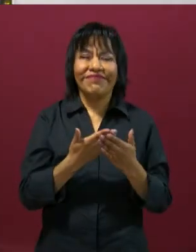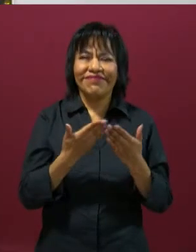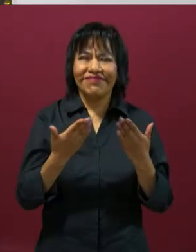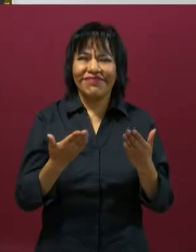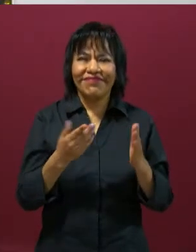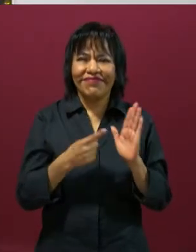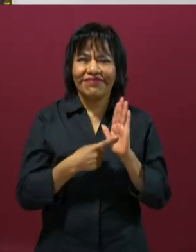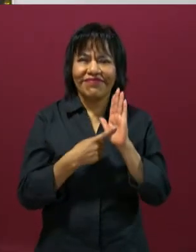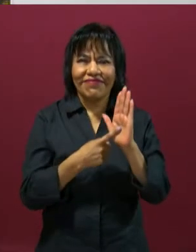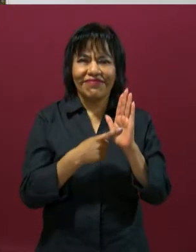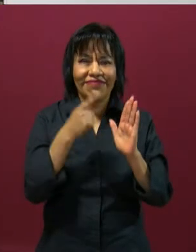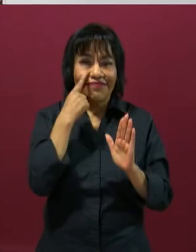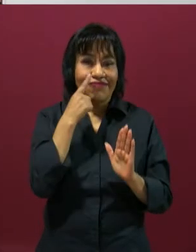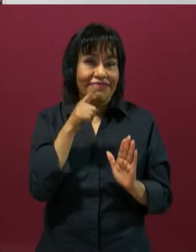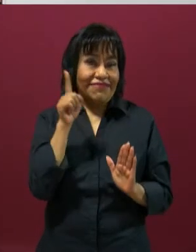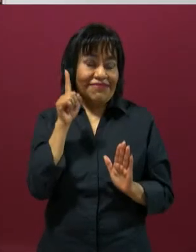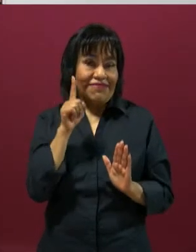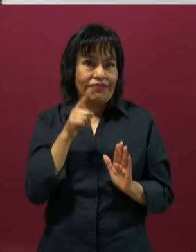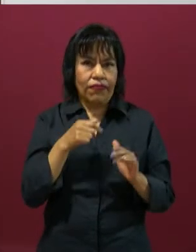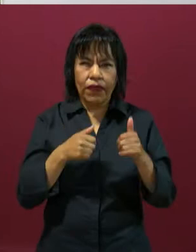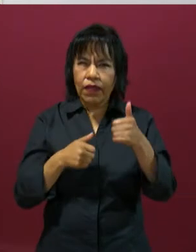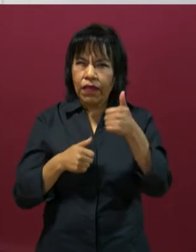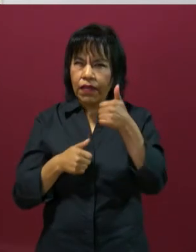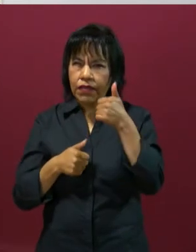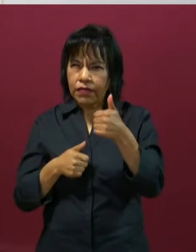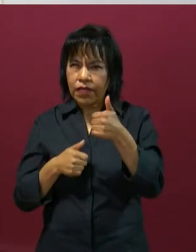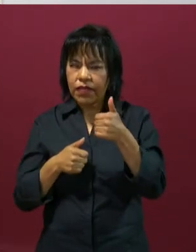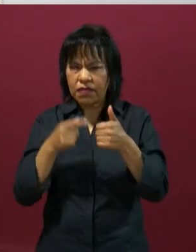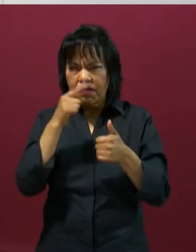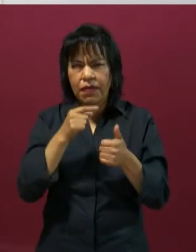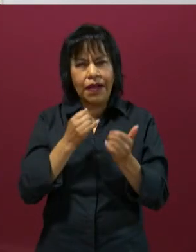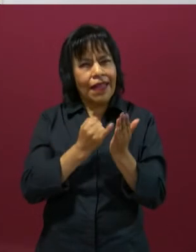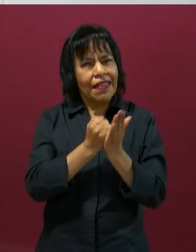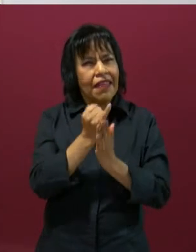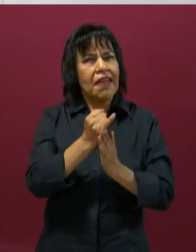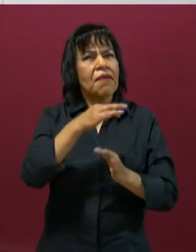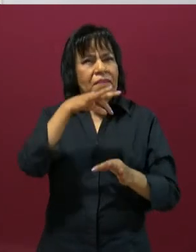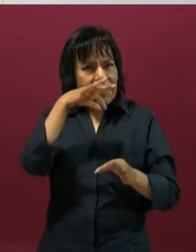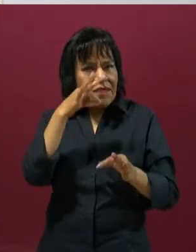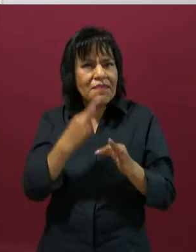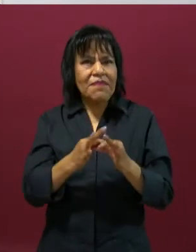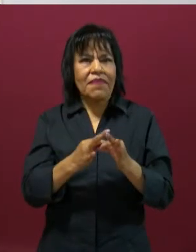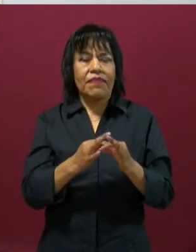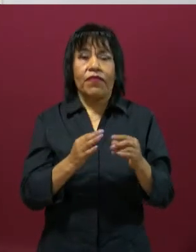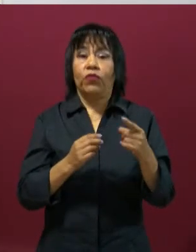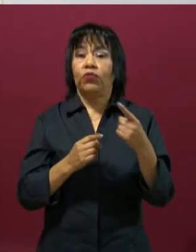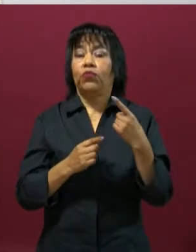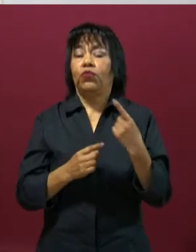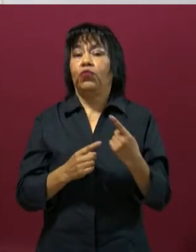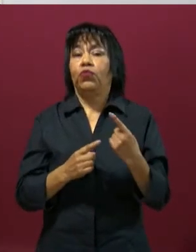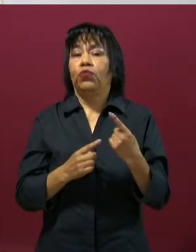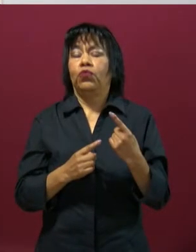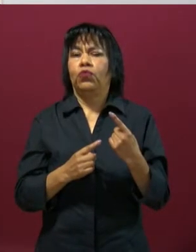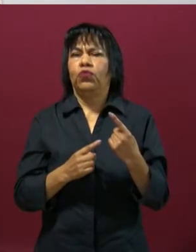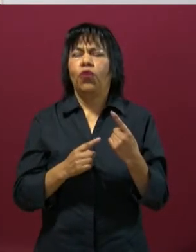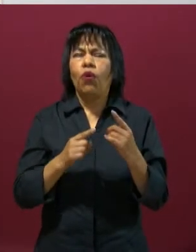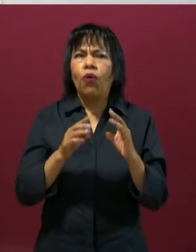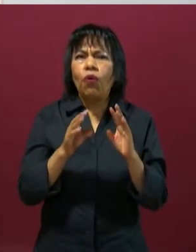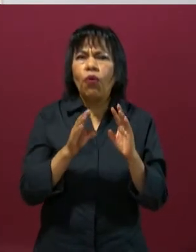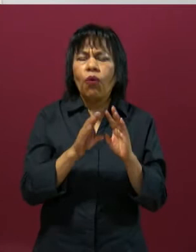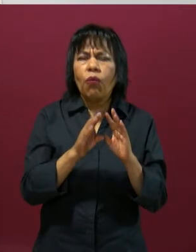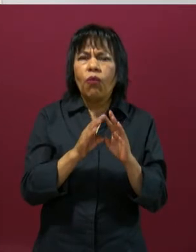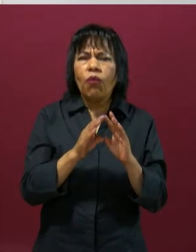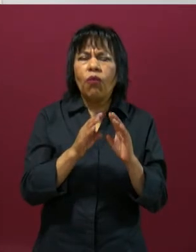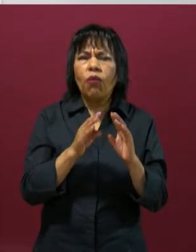te voy a mostrar seis pasos para tomar una buena decisión. Uno, definir la